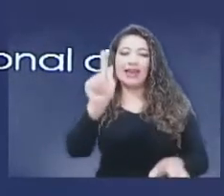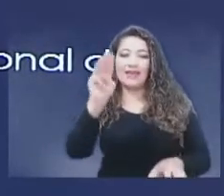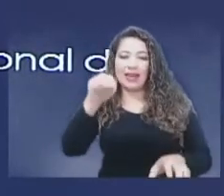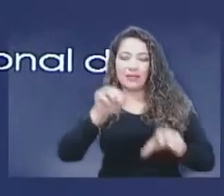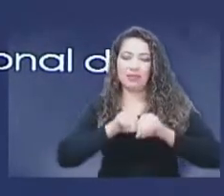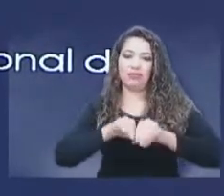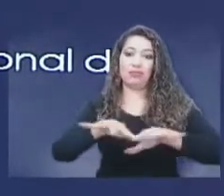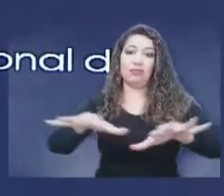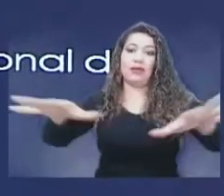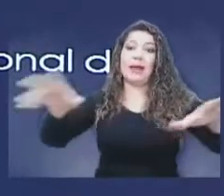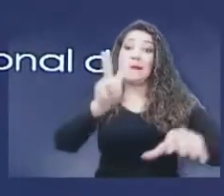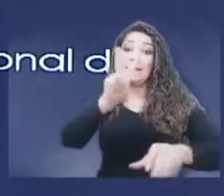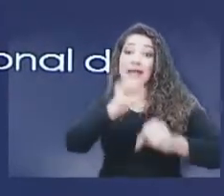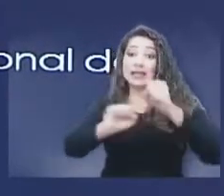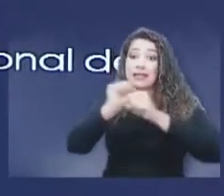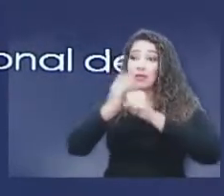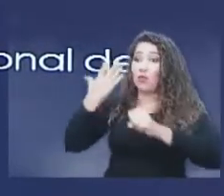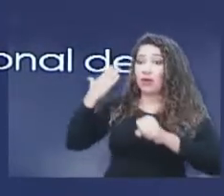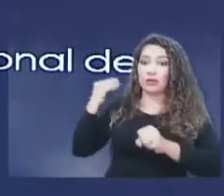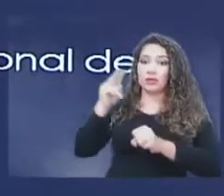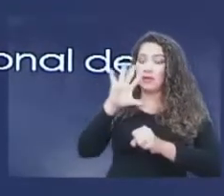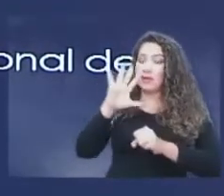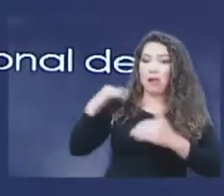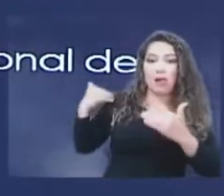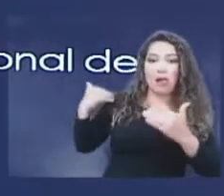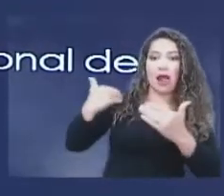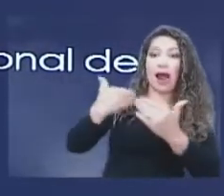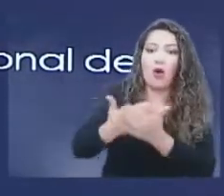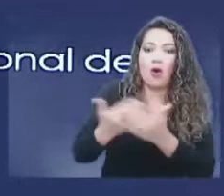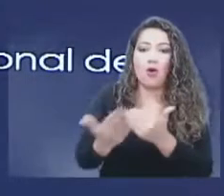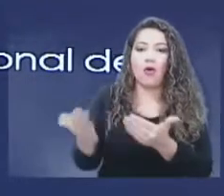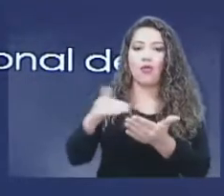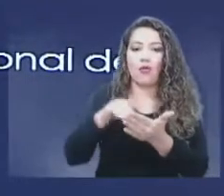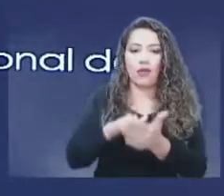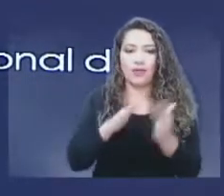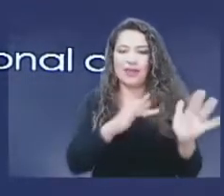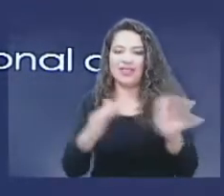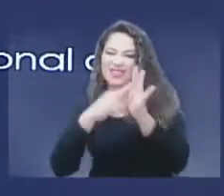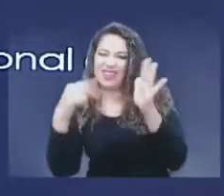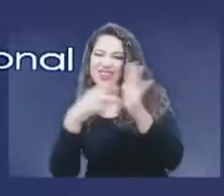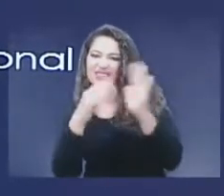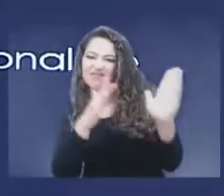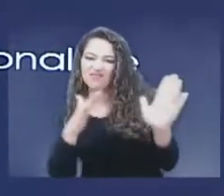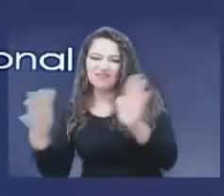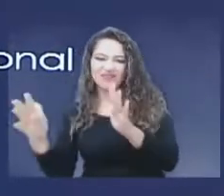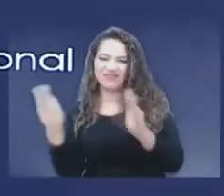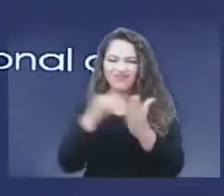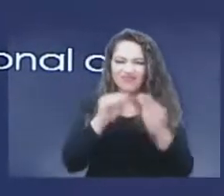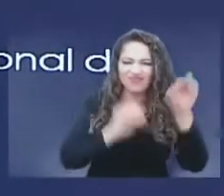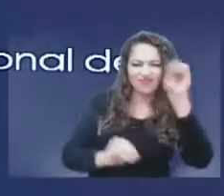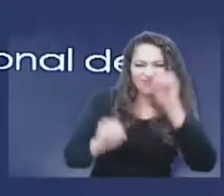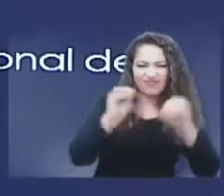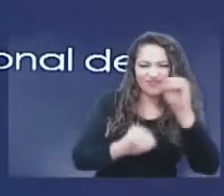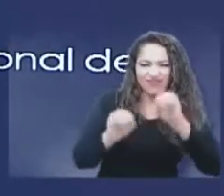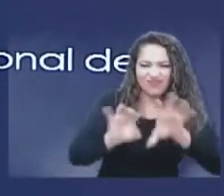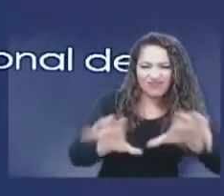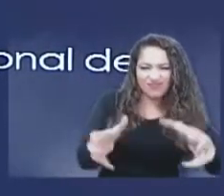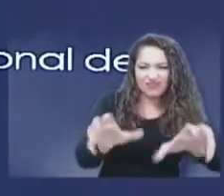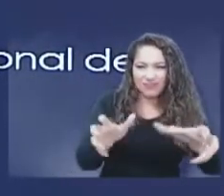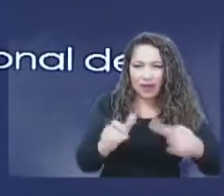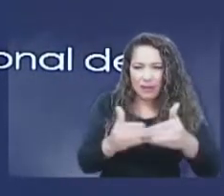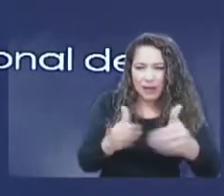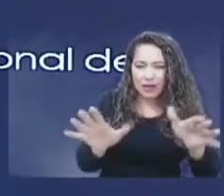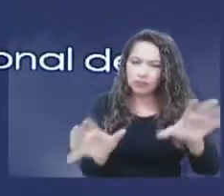hacíamos esta labor. Hoy en día contamos con herramientas tecnológicas que cuentan con herramientas